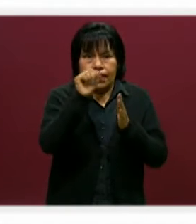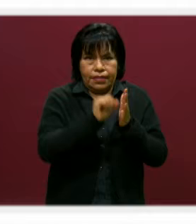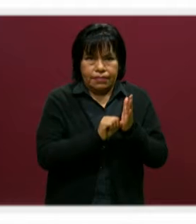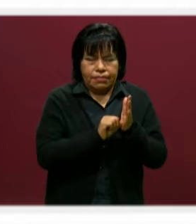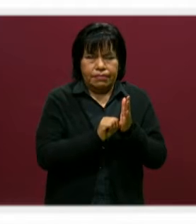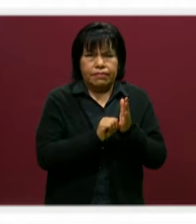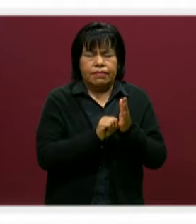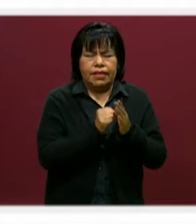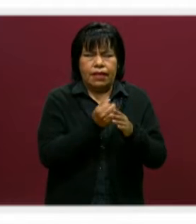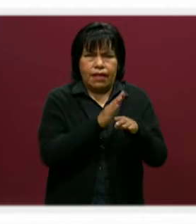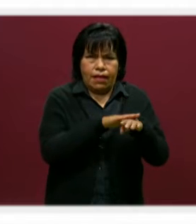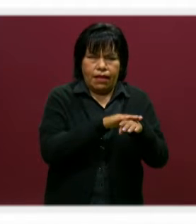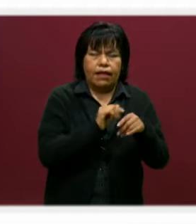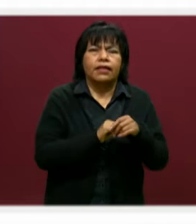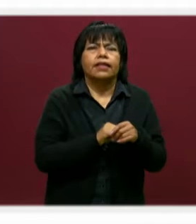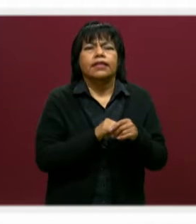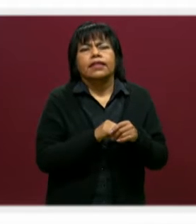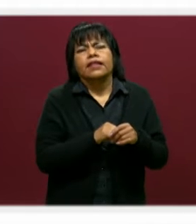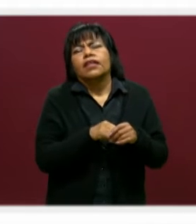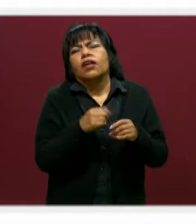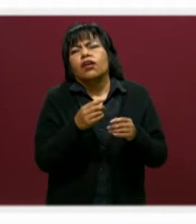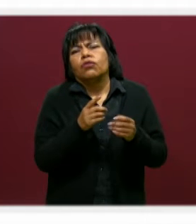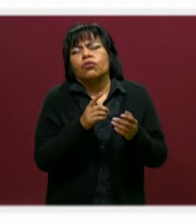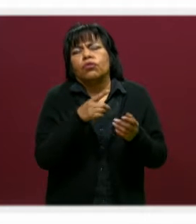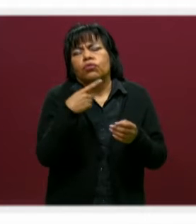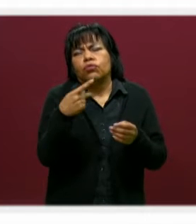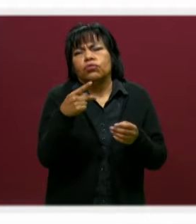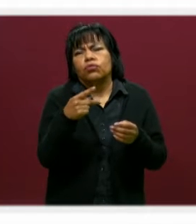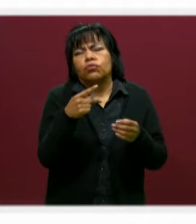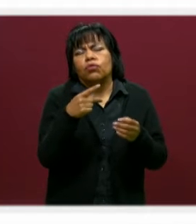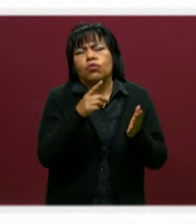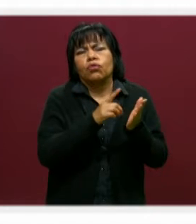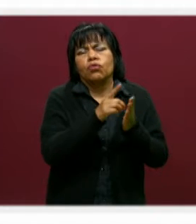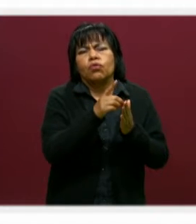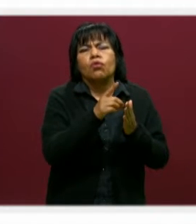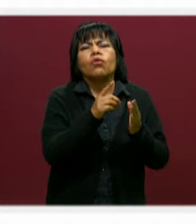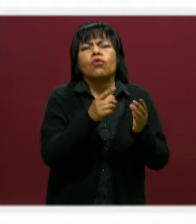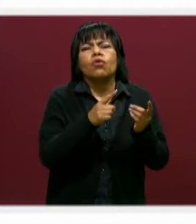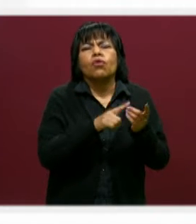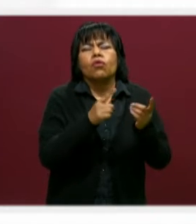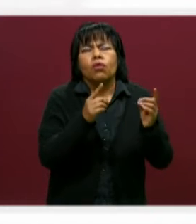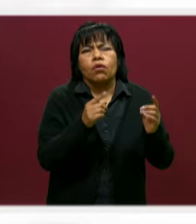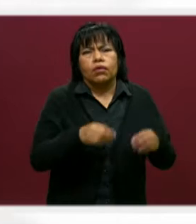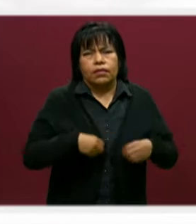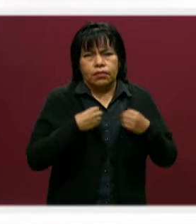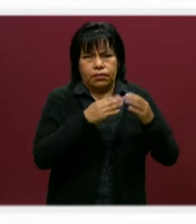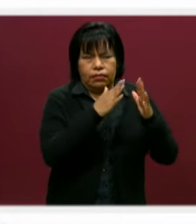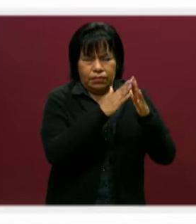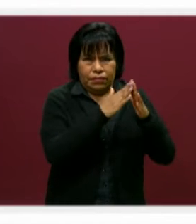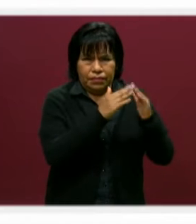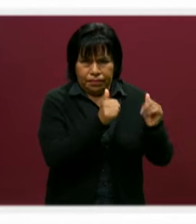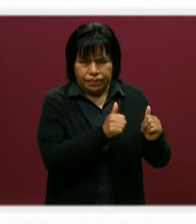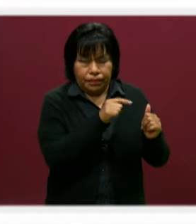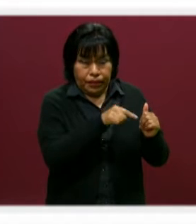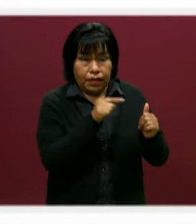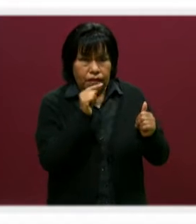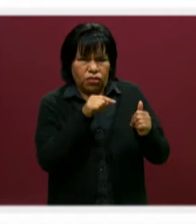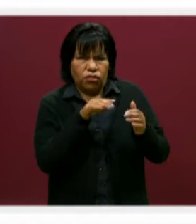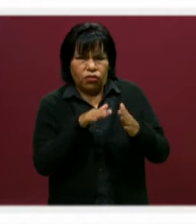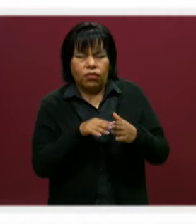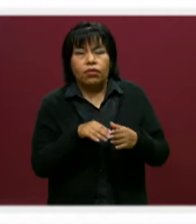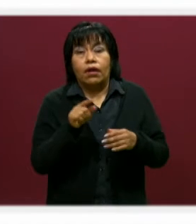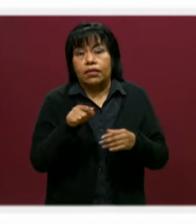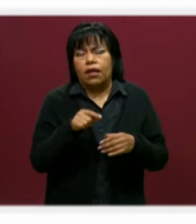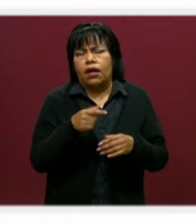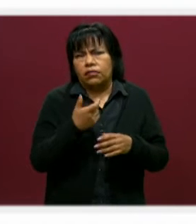como su comprobante domiciliario. De igual manera, pues van a ustedes obtener lo que es el comprobante fiscal electrónico de pago